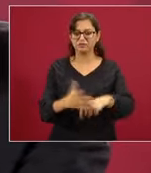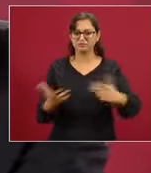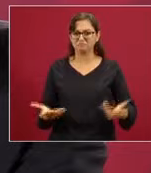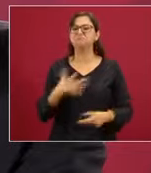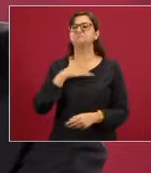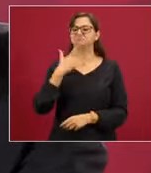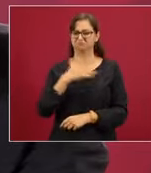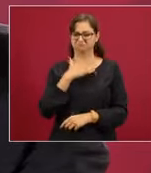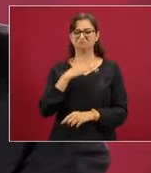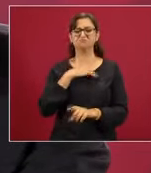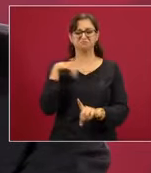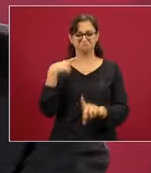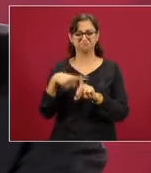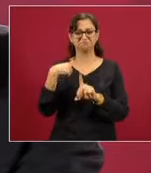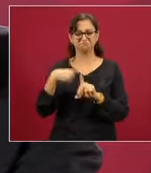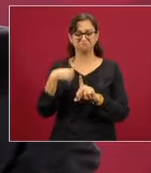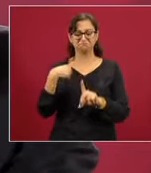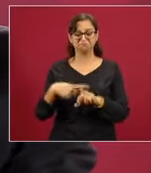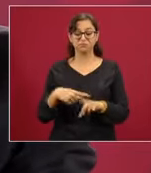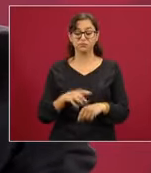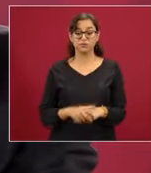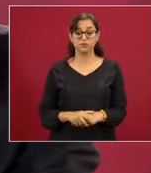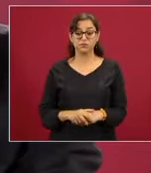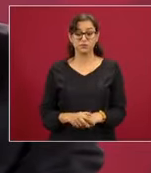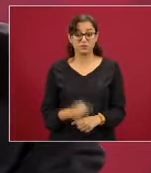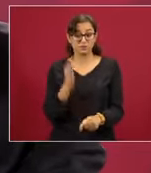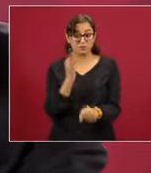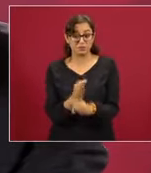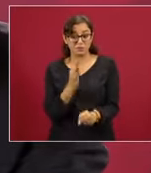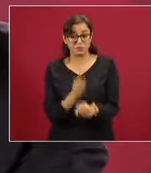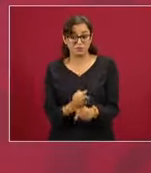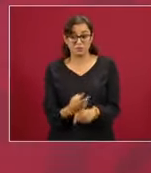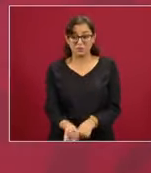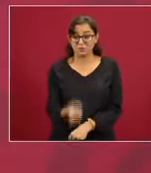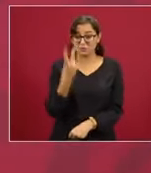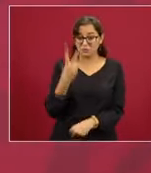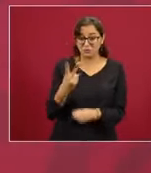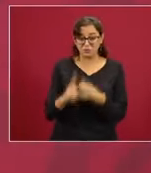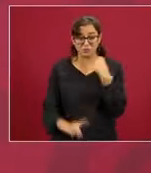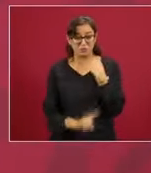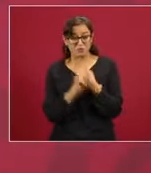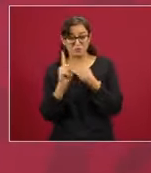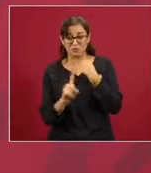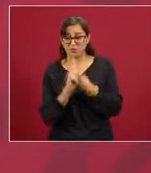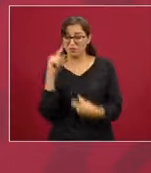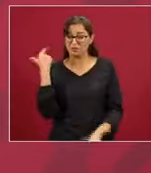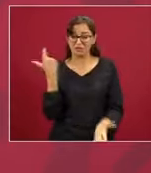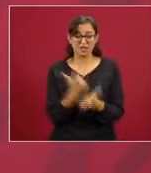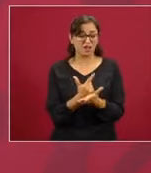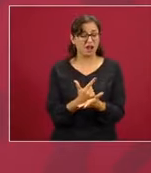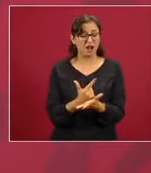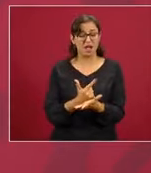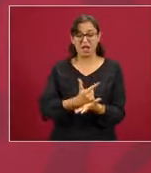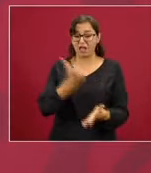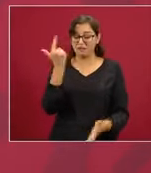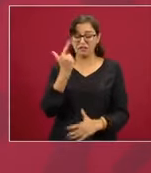estoy optimista. Estamos enfrentando dos crisis severas,